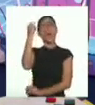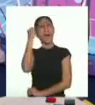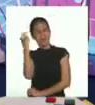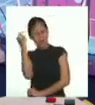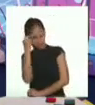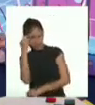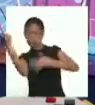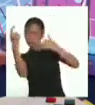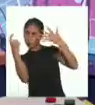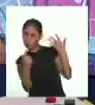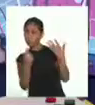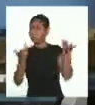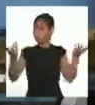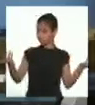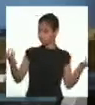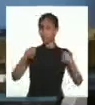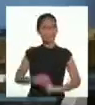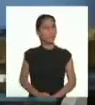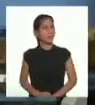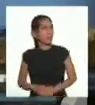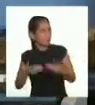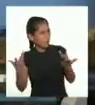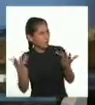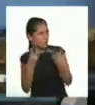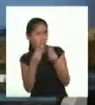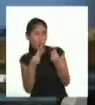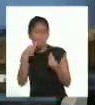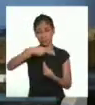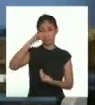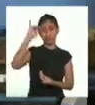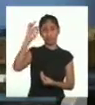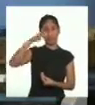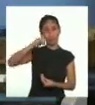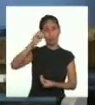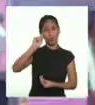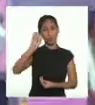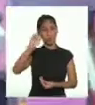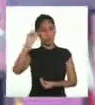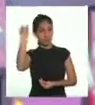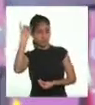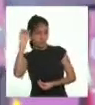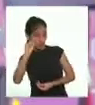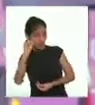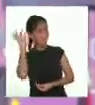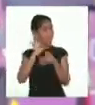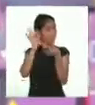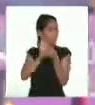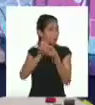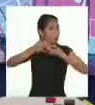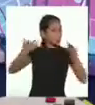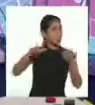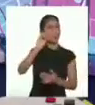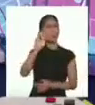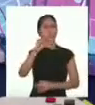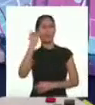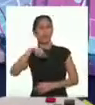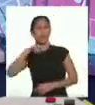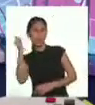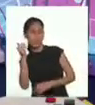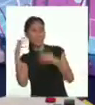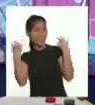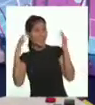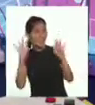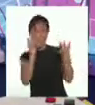posibles explicaciones. Es decir, ¡muchas hipótesis! ¡Exacto! Entonces, Olinda,